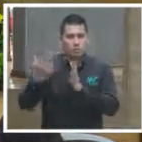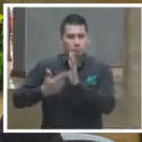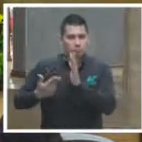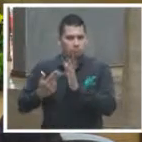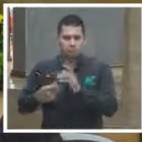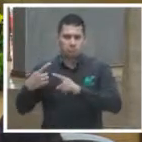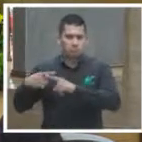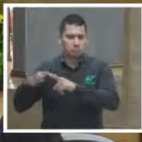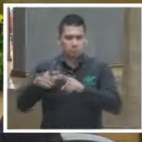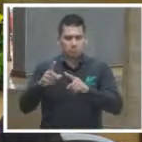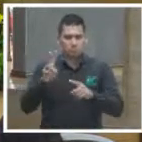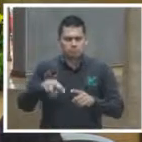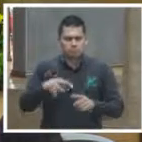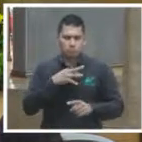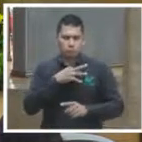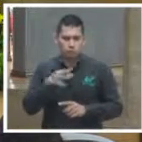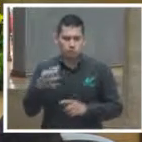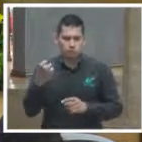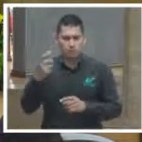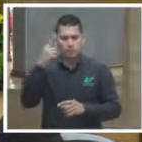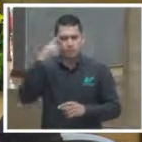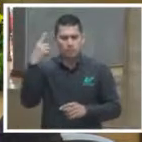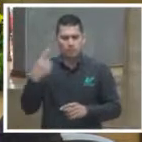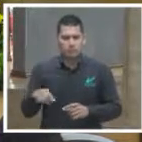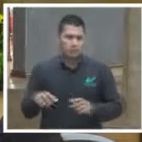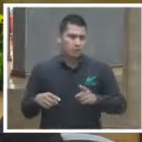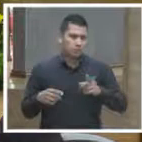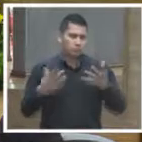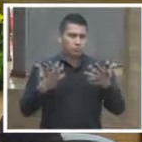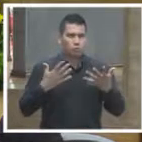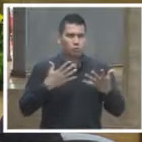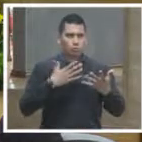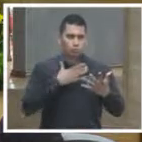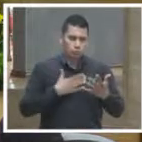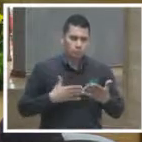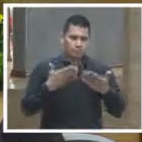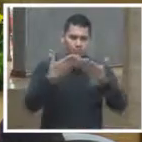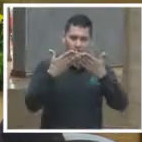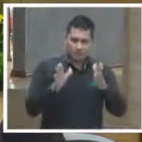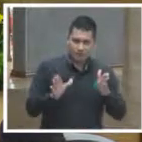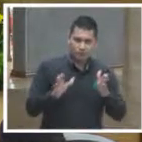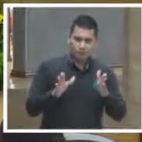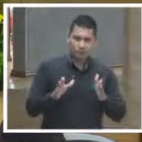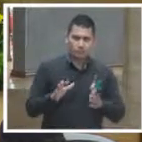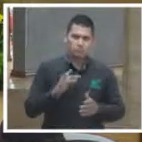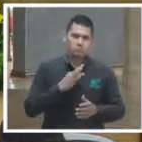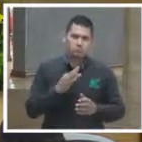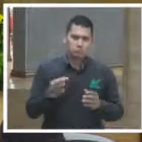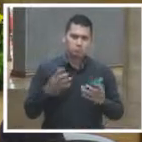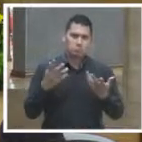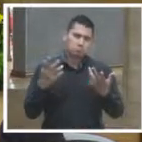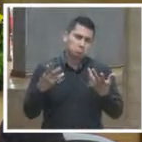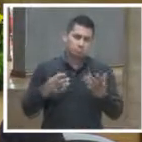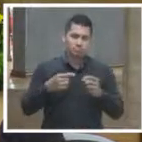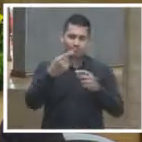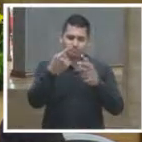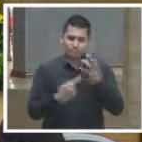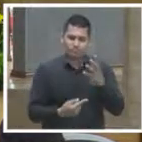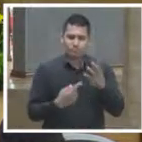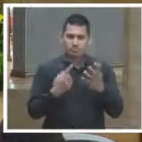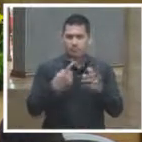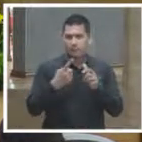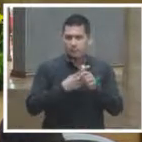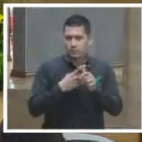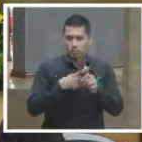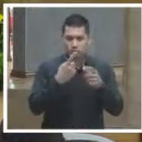es pertinente para aplicar los principios de justicia abierta los distintos principios que ya se han mencionado pero